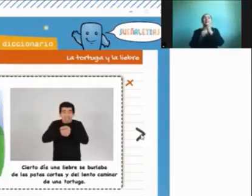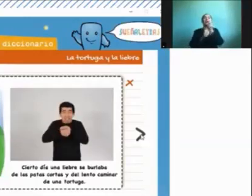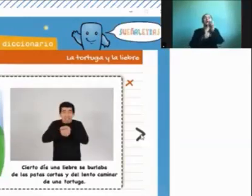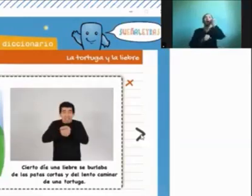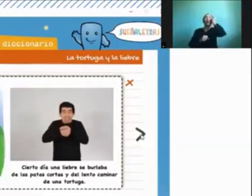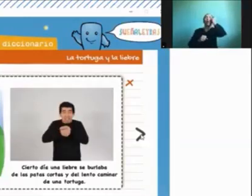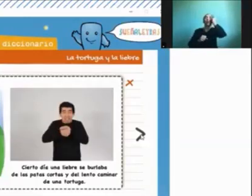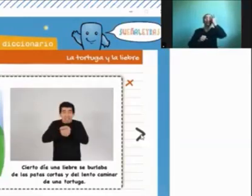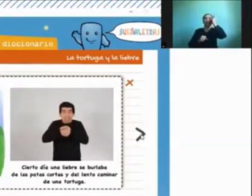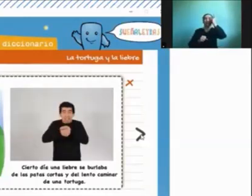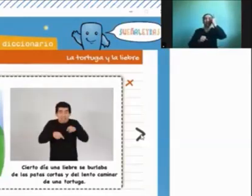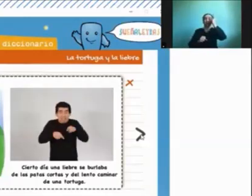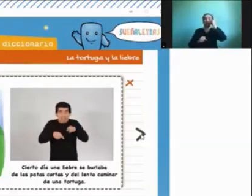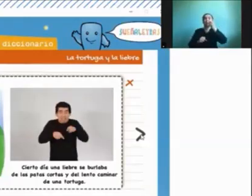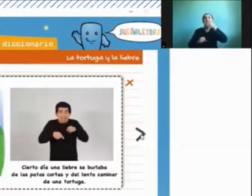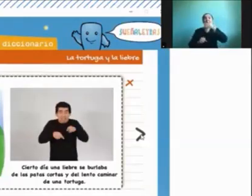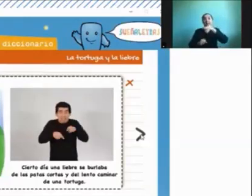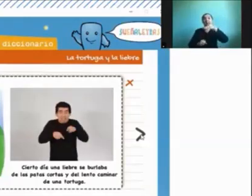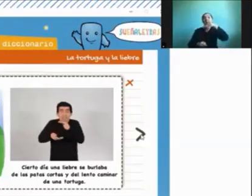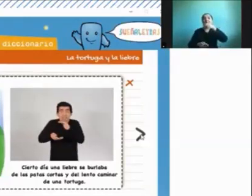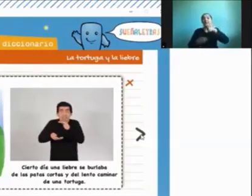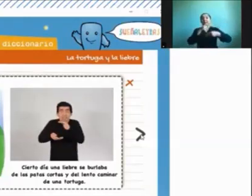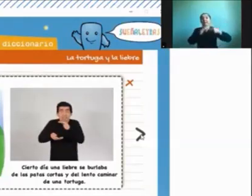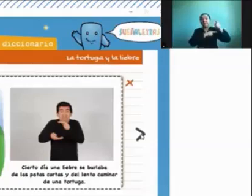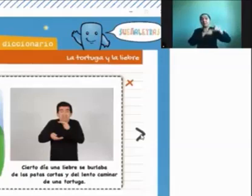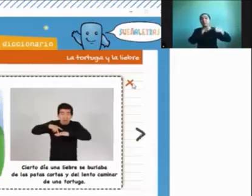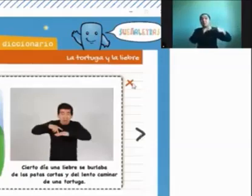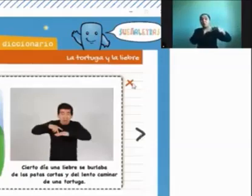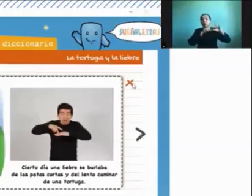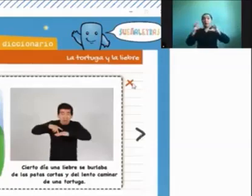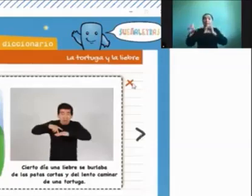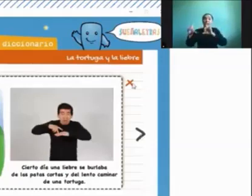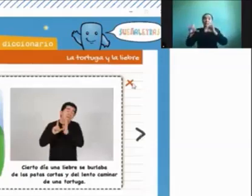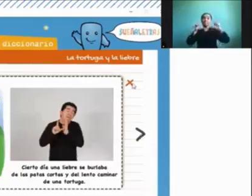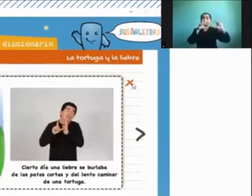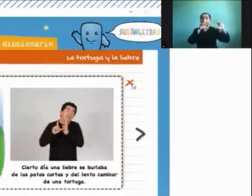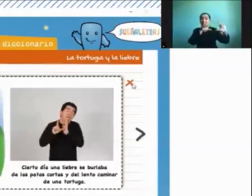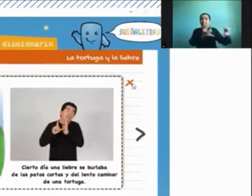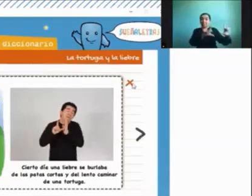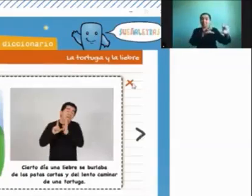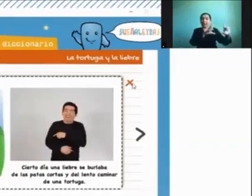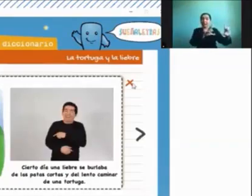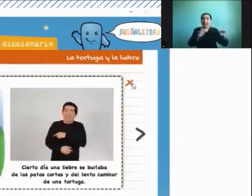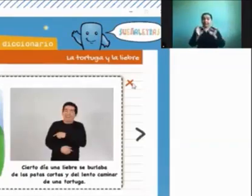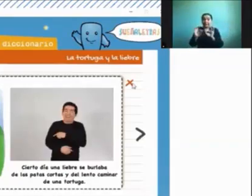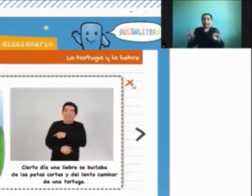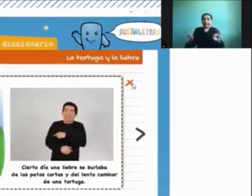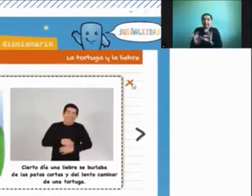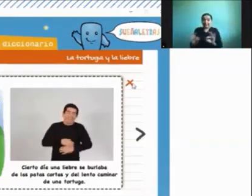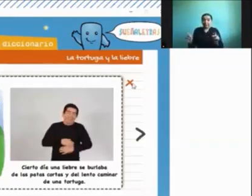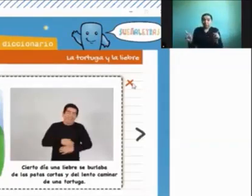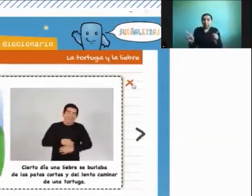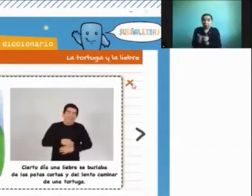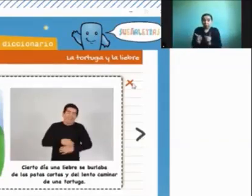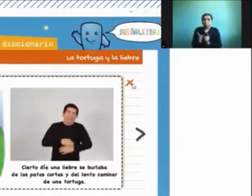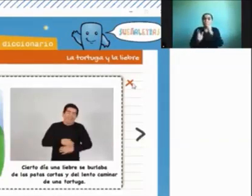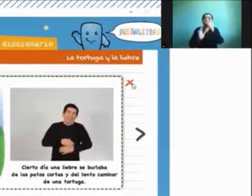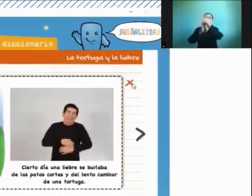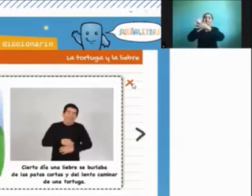contándose la historia también apoyada por una imagen un texto cortito y la seña